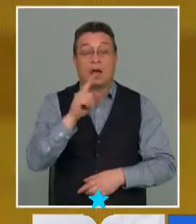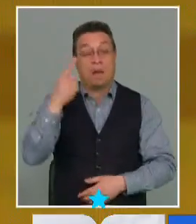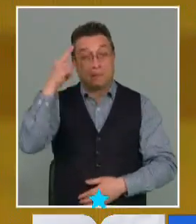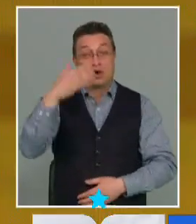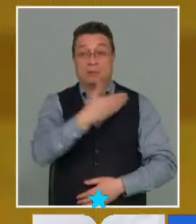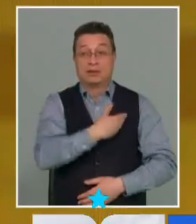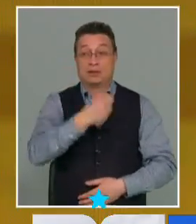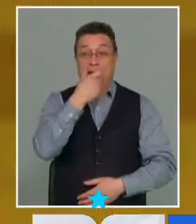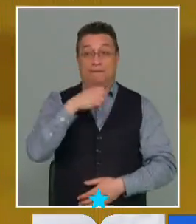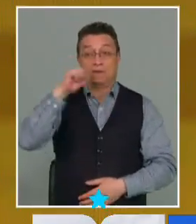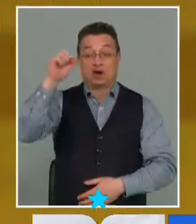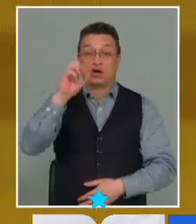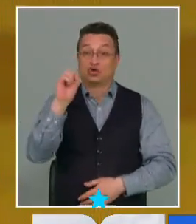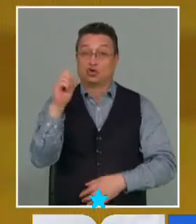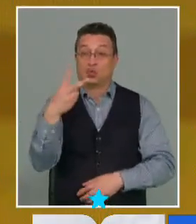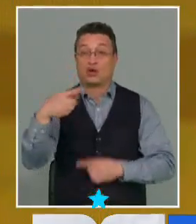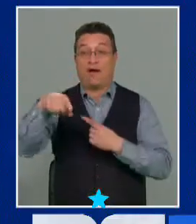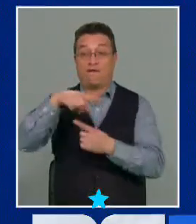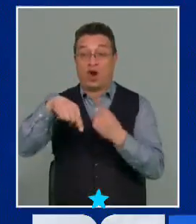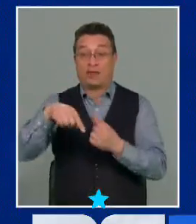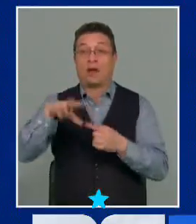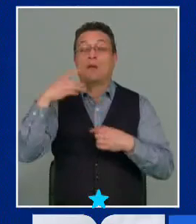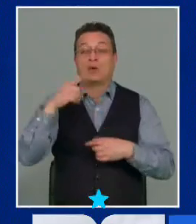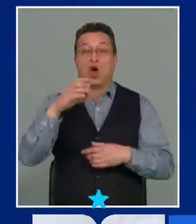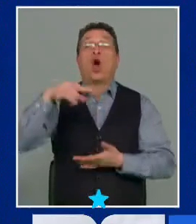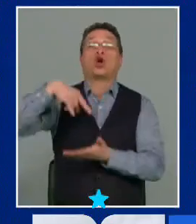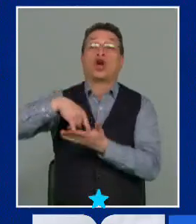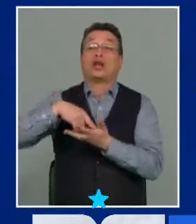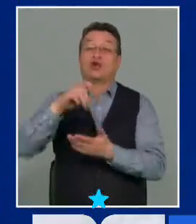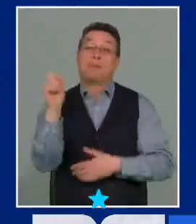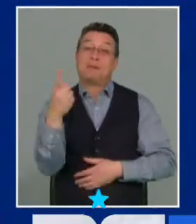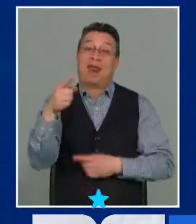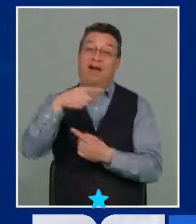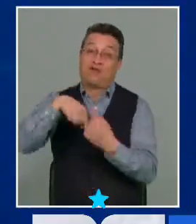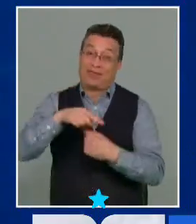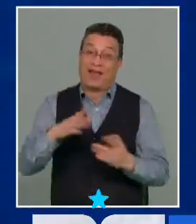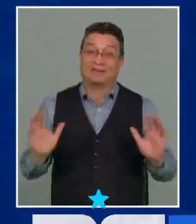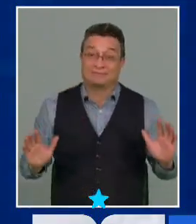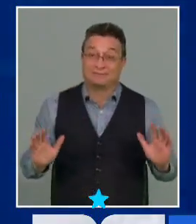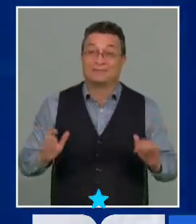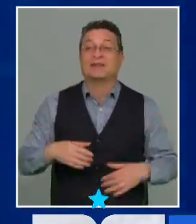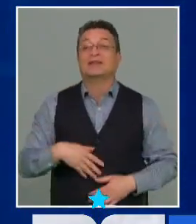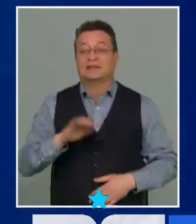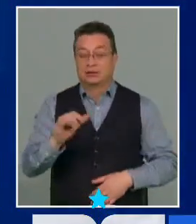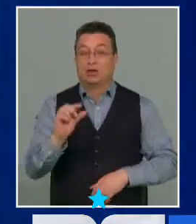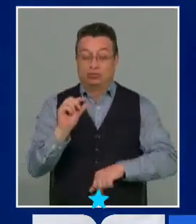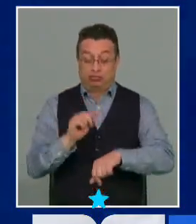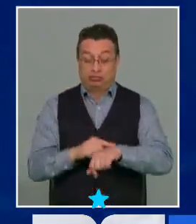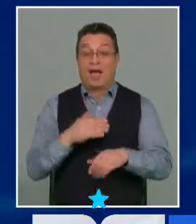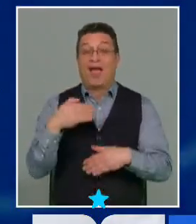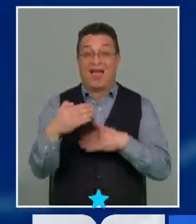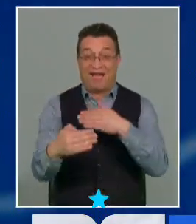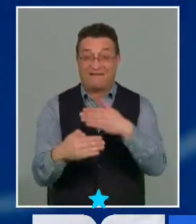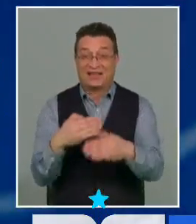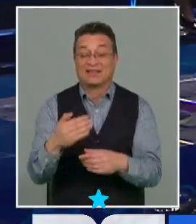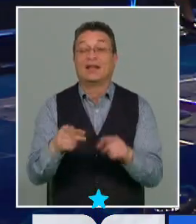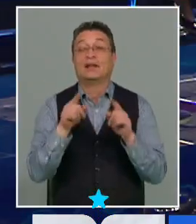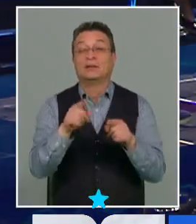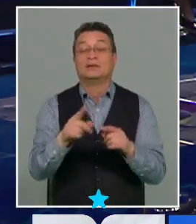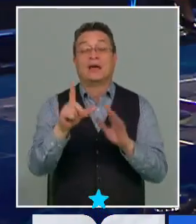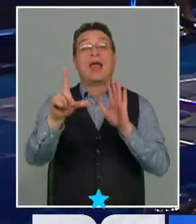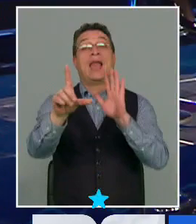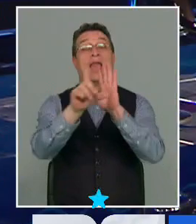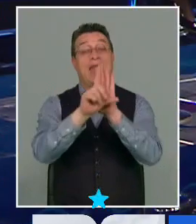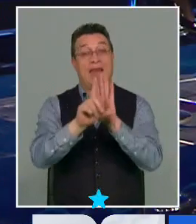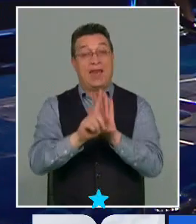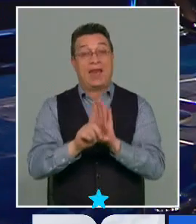ganó en segunda vuelta. Pero con el Congreso eligió en la primera. Ya, avanzamos. Nos quedan unos pocos minutos para seguir también con el programa. Y vamos con las